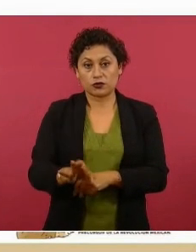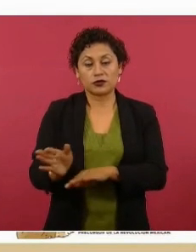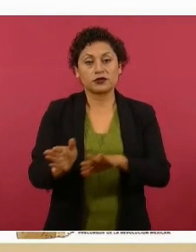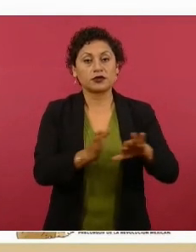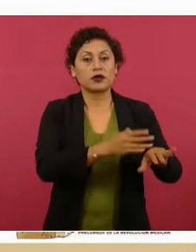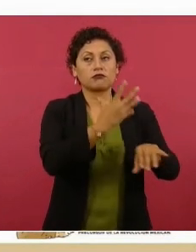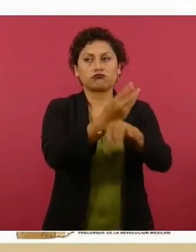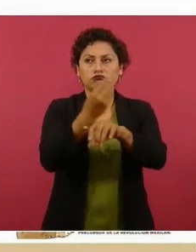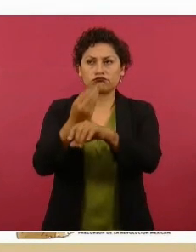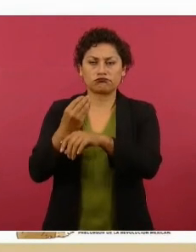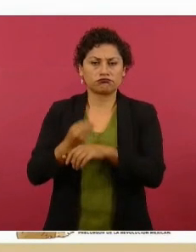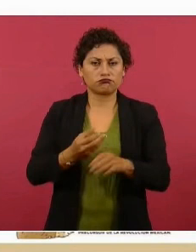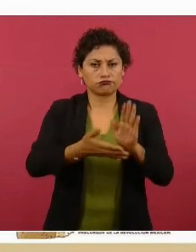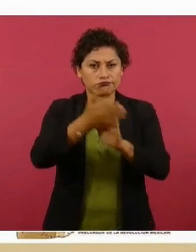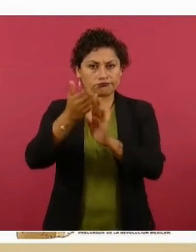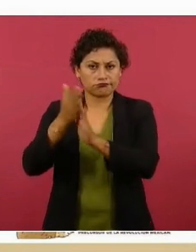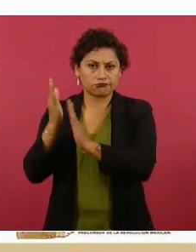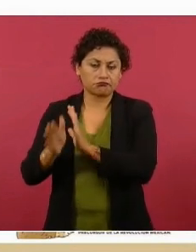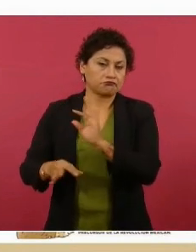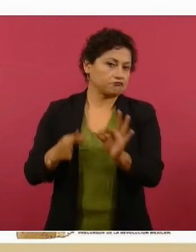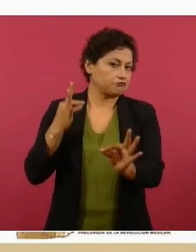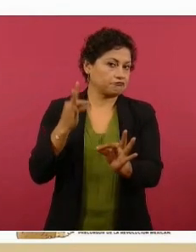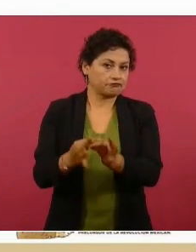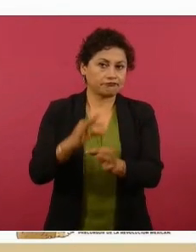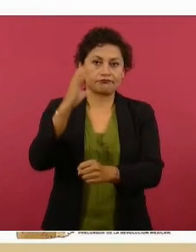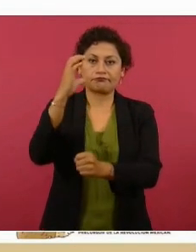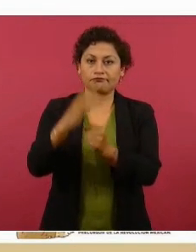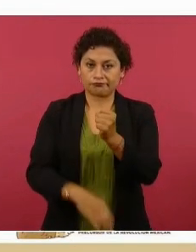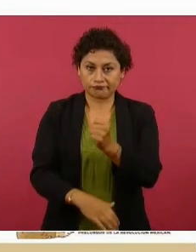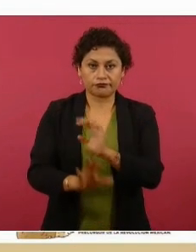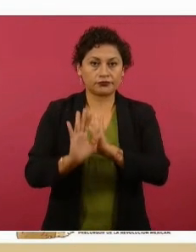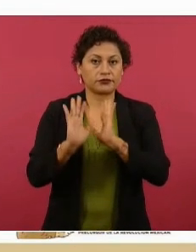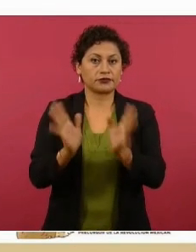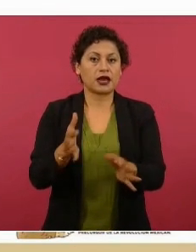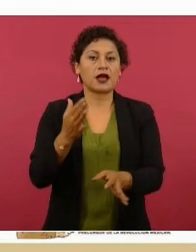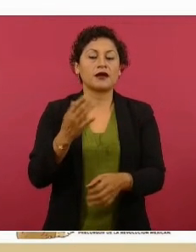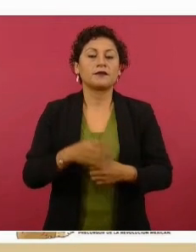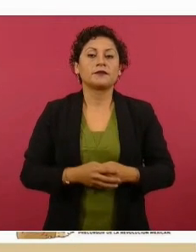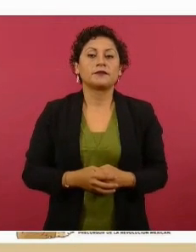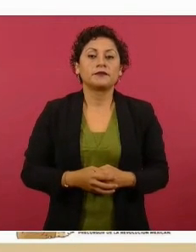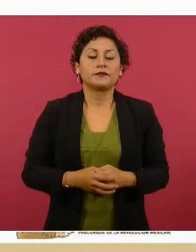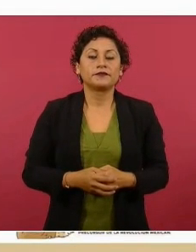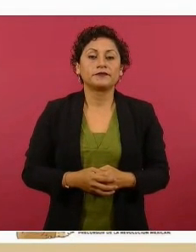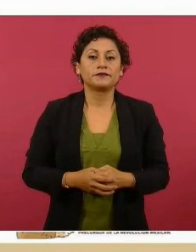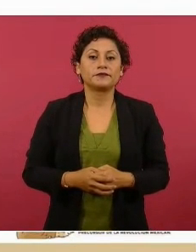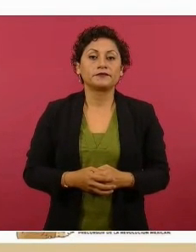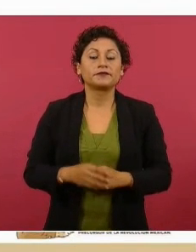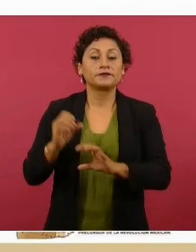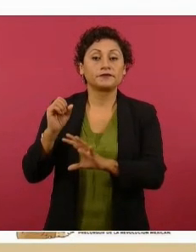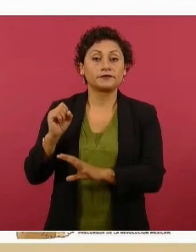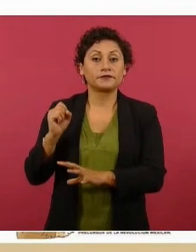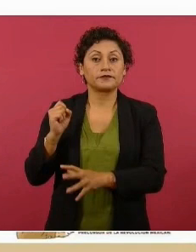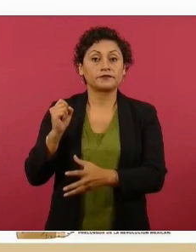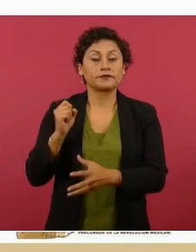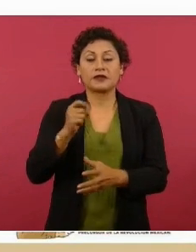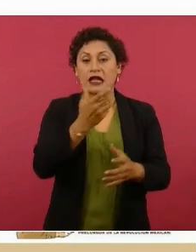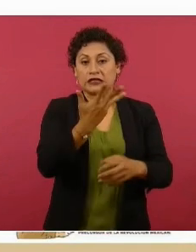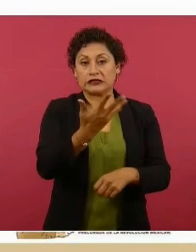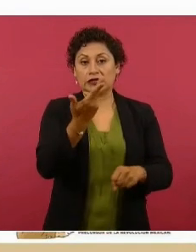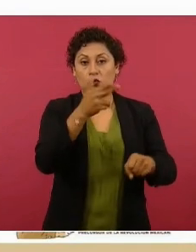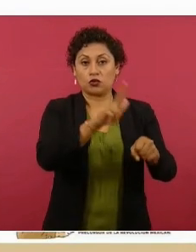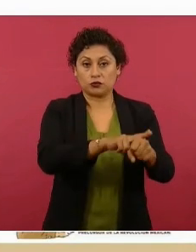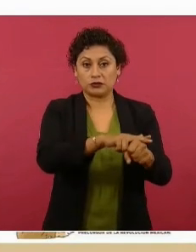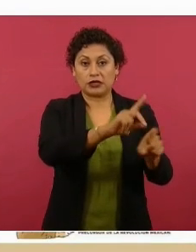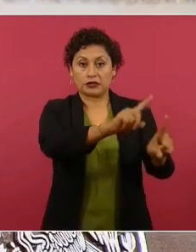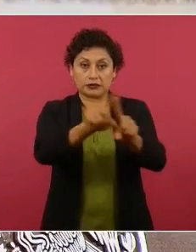infraestructura y rehabilitación, ya también concluimos la etapa de rehabilitación de hospitales con cinco hospitales ya